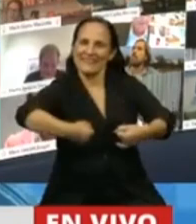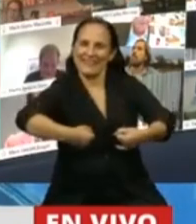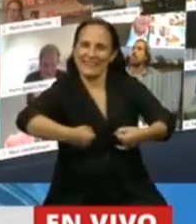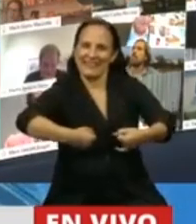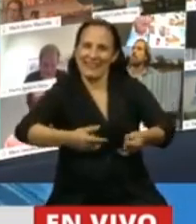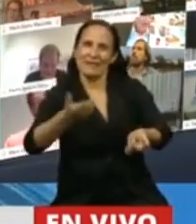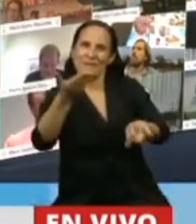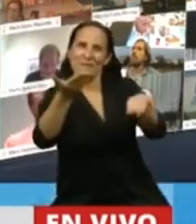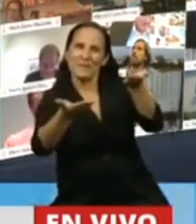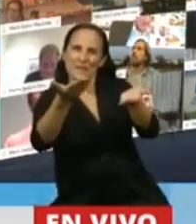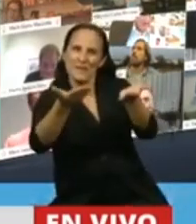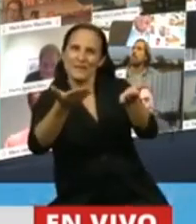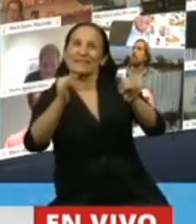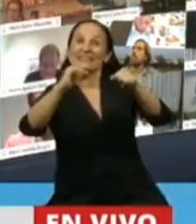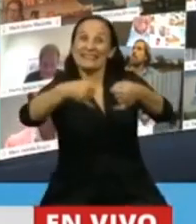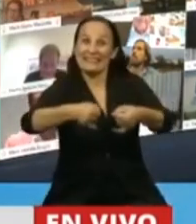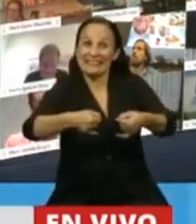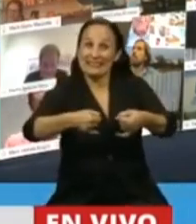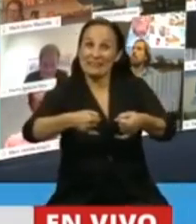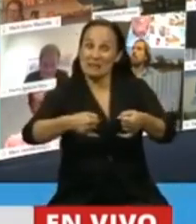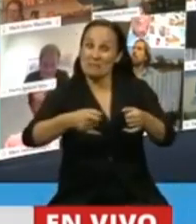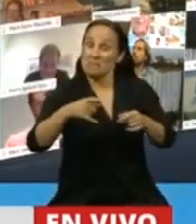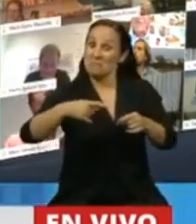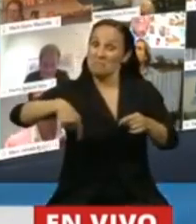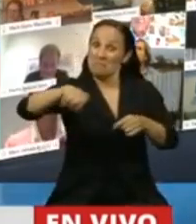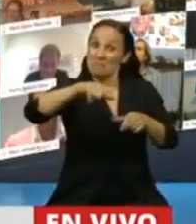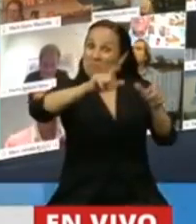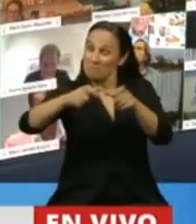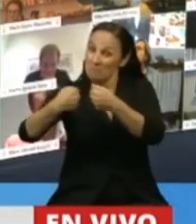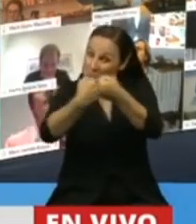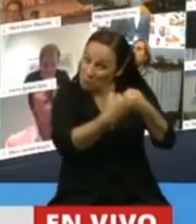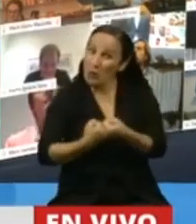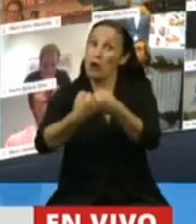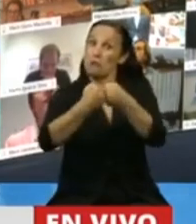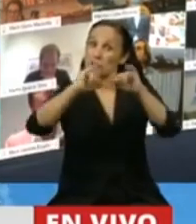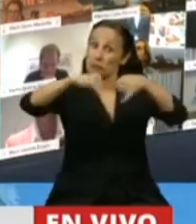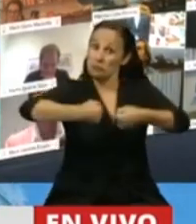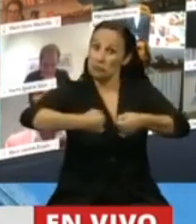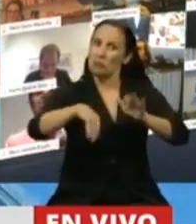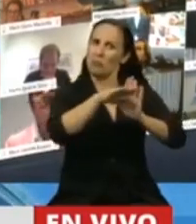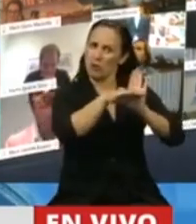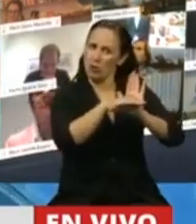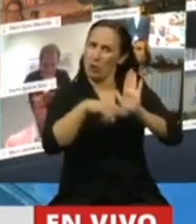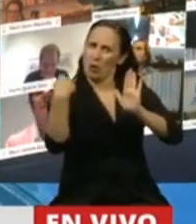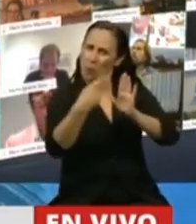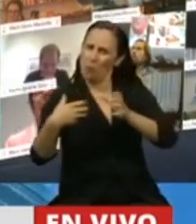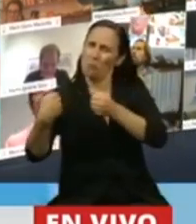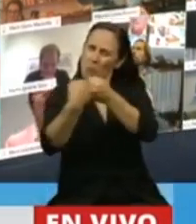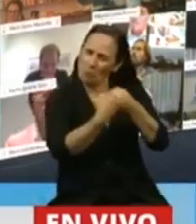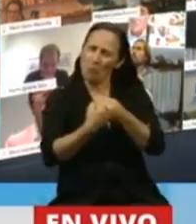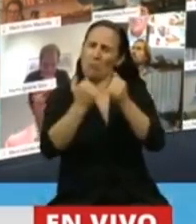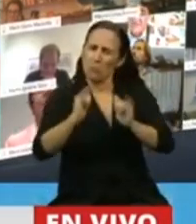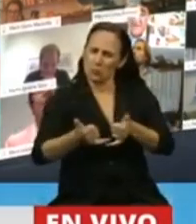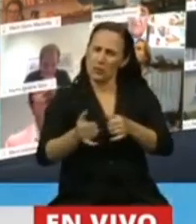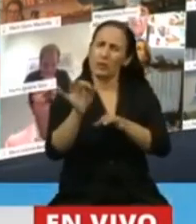Y se ha hecho con mucho consenso. Con mucho consenso el protocolo, con mucho consenso se han llegado estos dos proyectos.